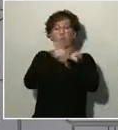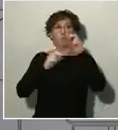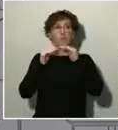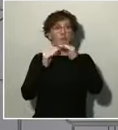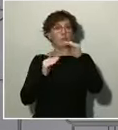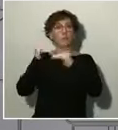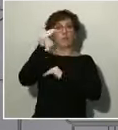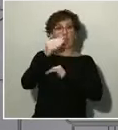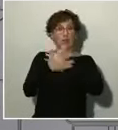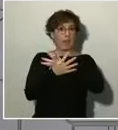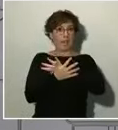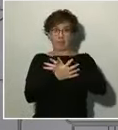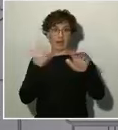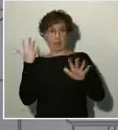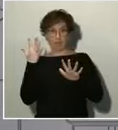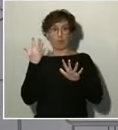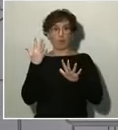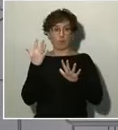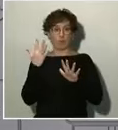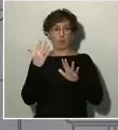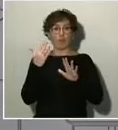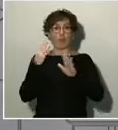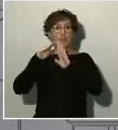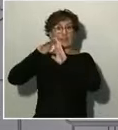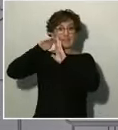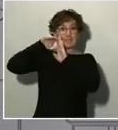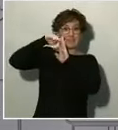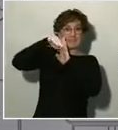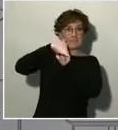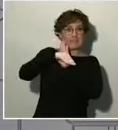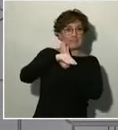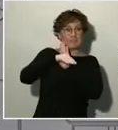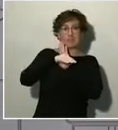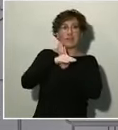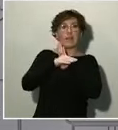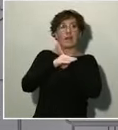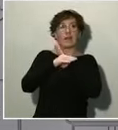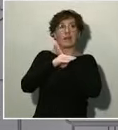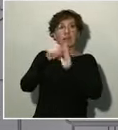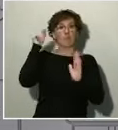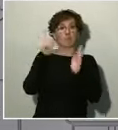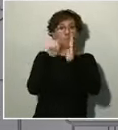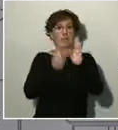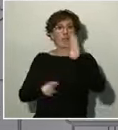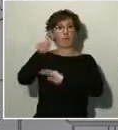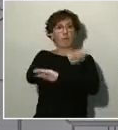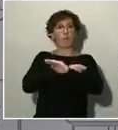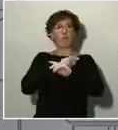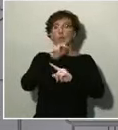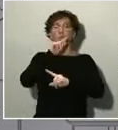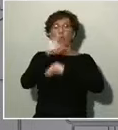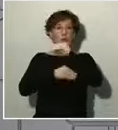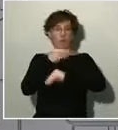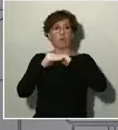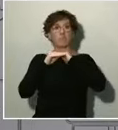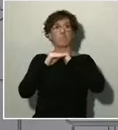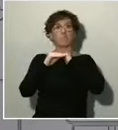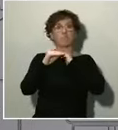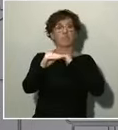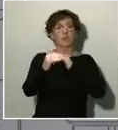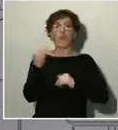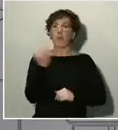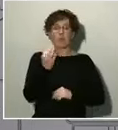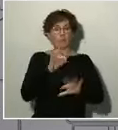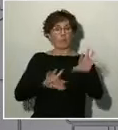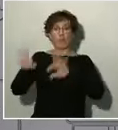para que la caída venga seguida de una recuperación y no de un estancamiento. Y para ello tenemos que ser contundentes. Y por ello